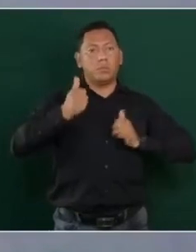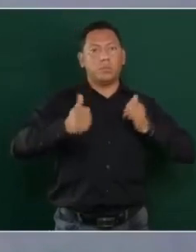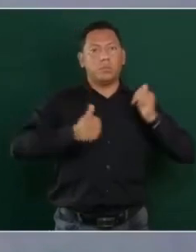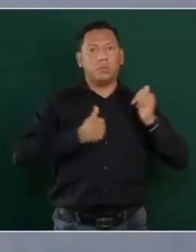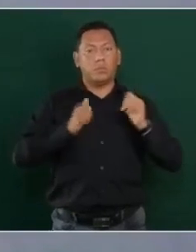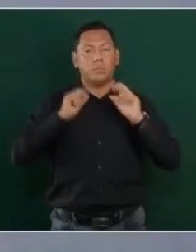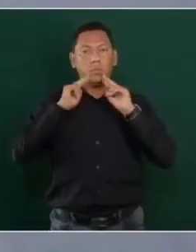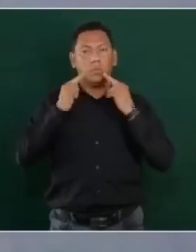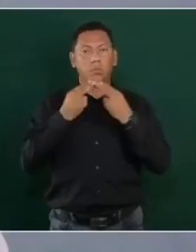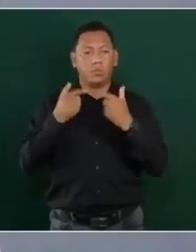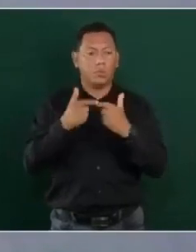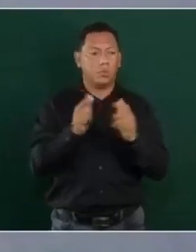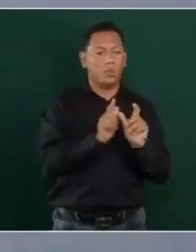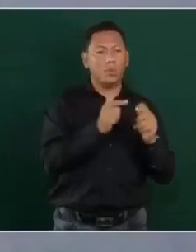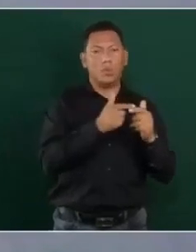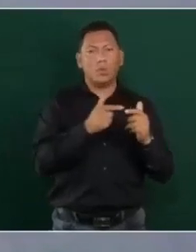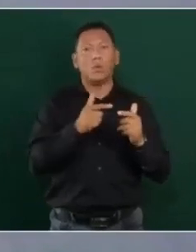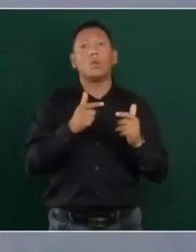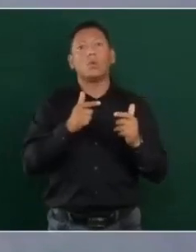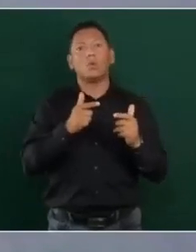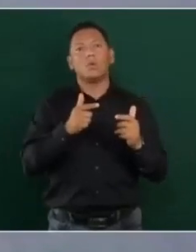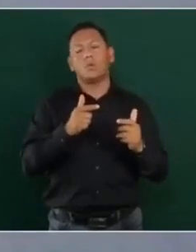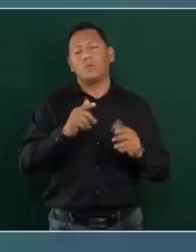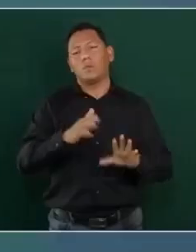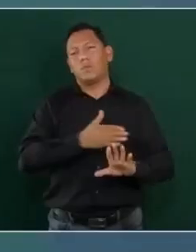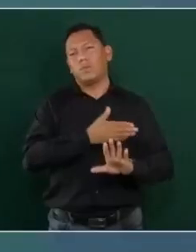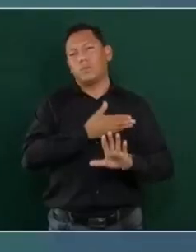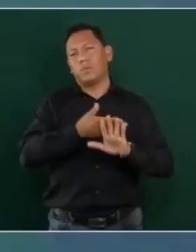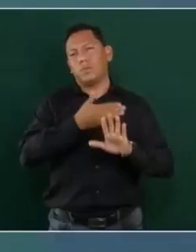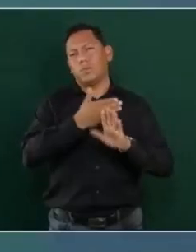y hay confrontación, hay violencia.